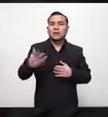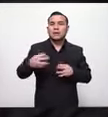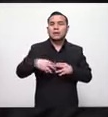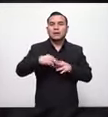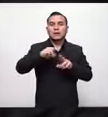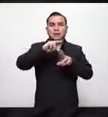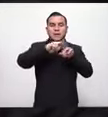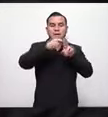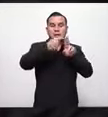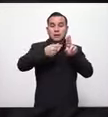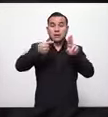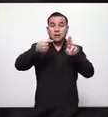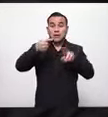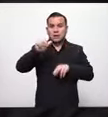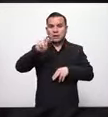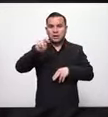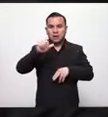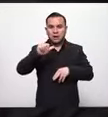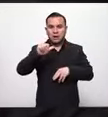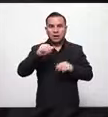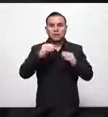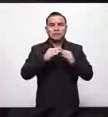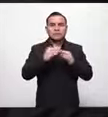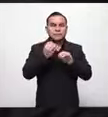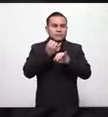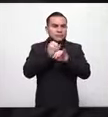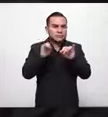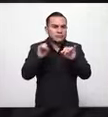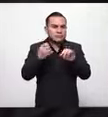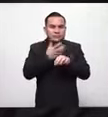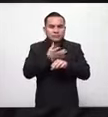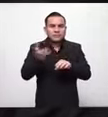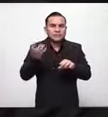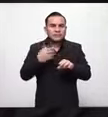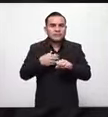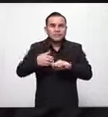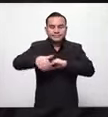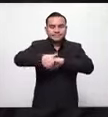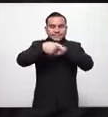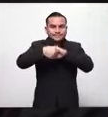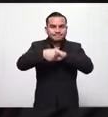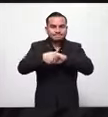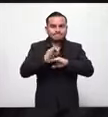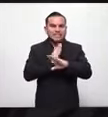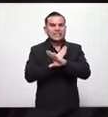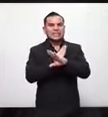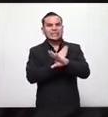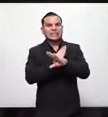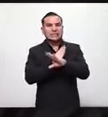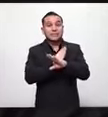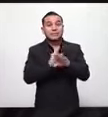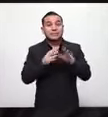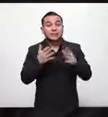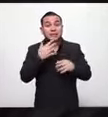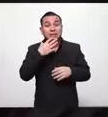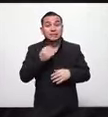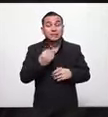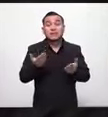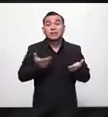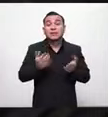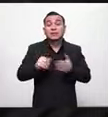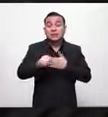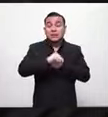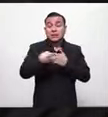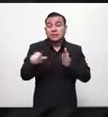los amigos independientes logremos detener la avalancha o la aritmética política que se desarrolla